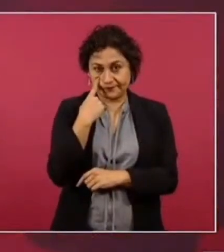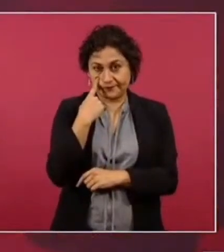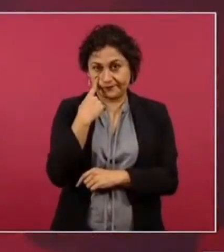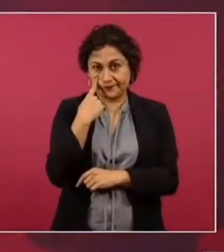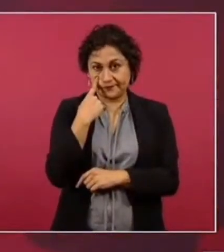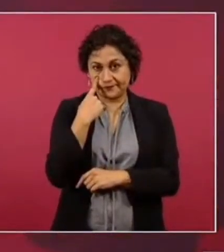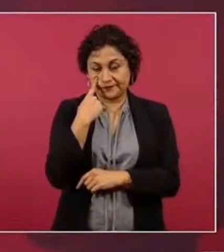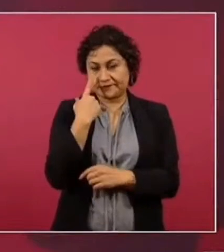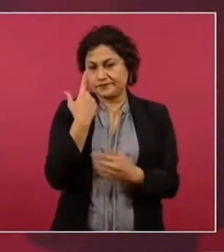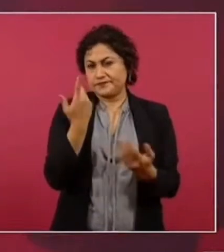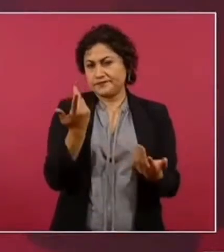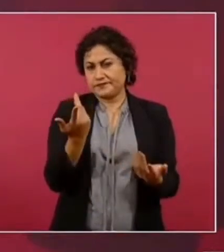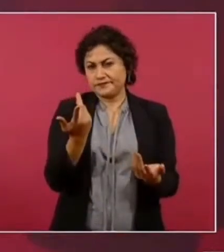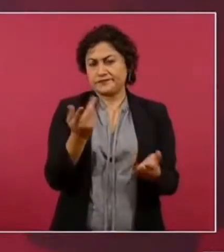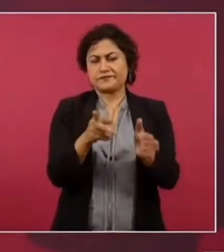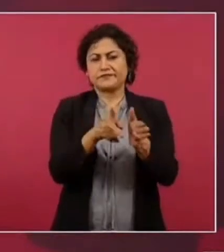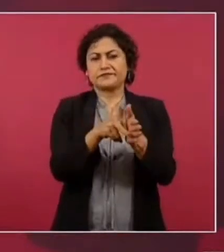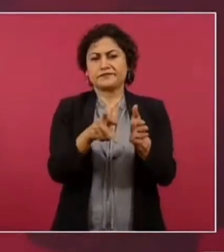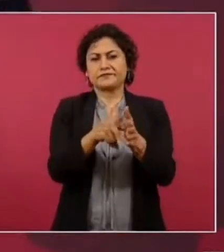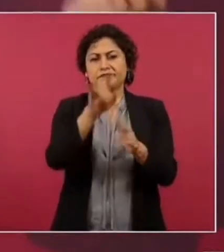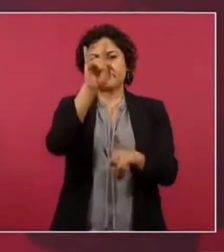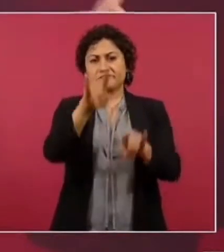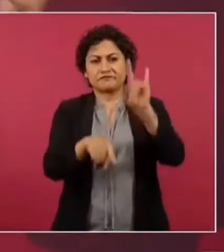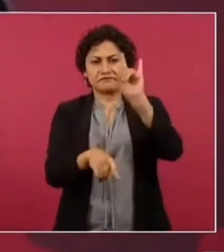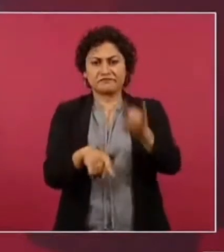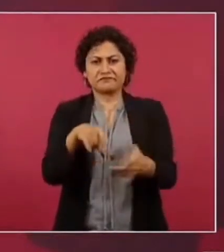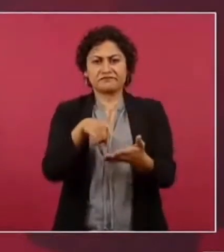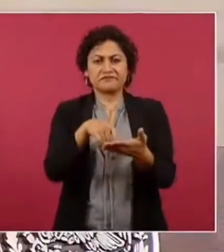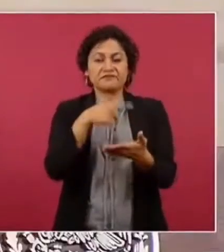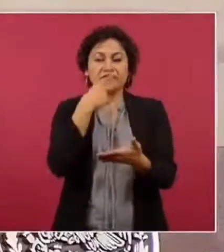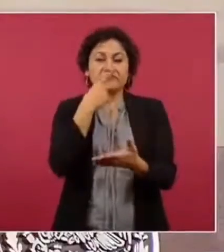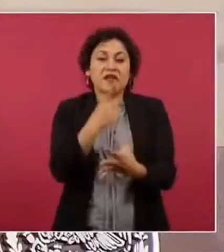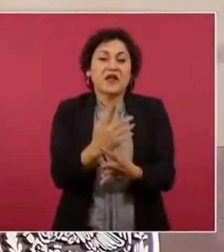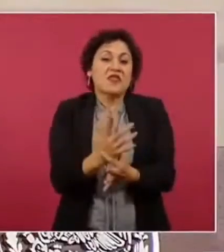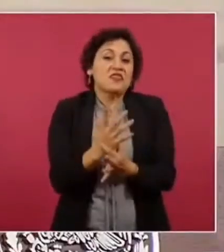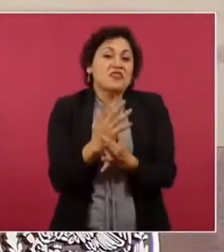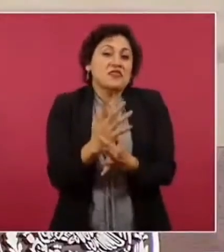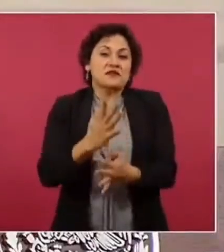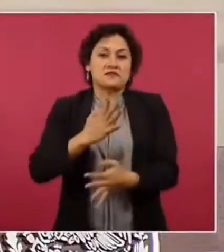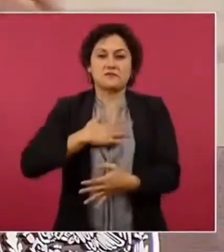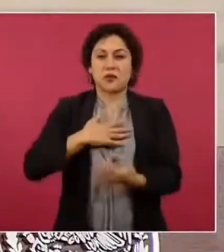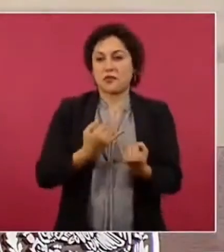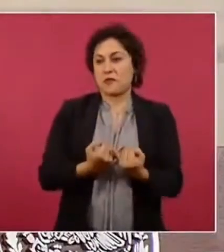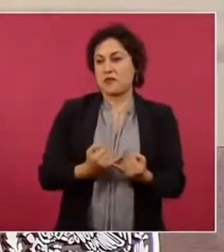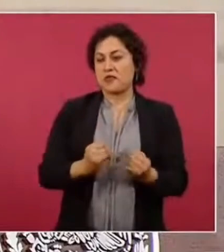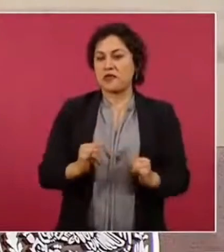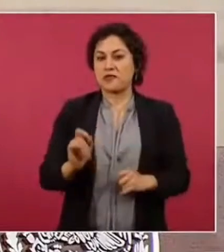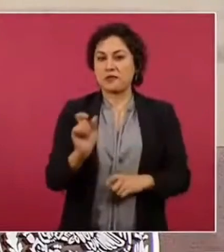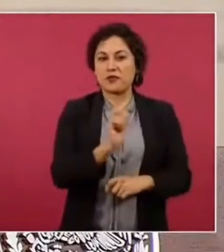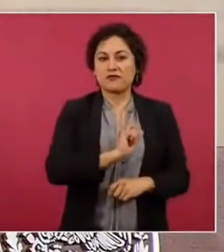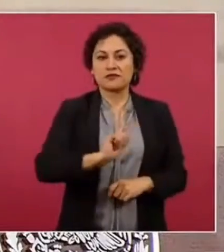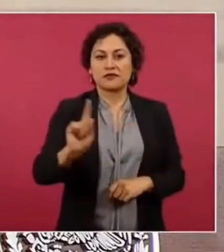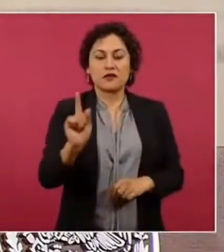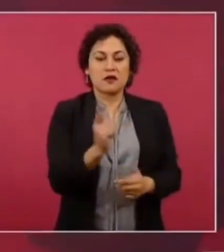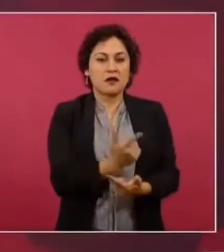simulan de que son independientes de que es un periodismo profesional